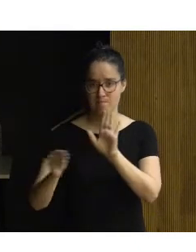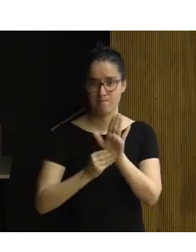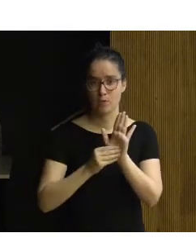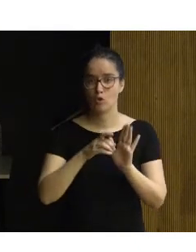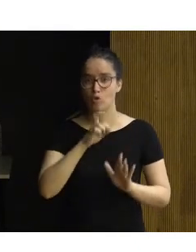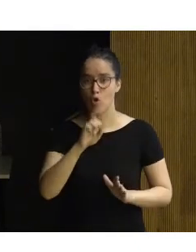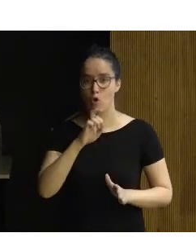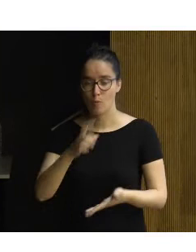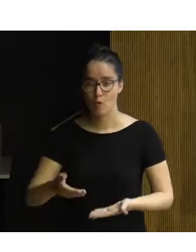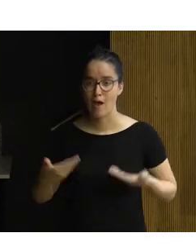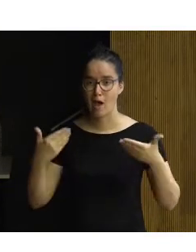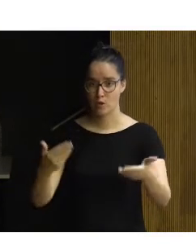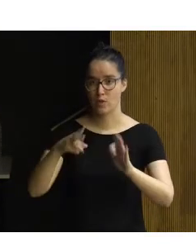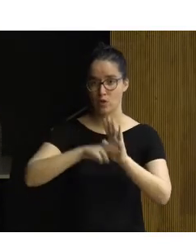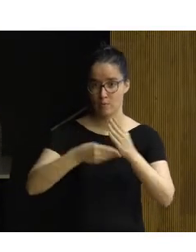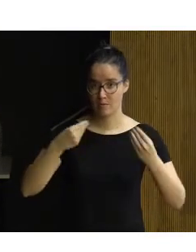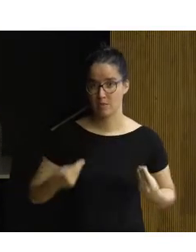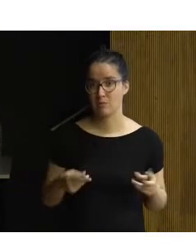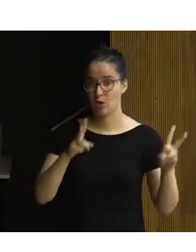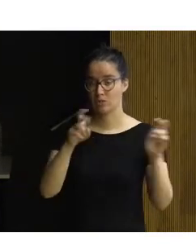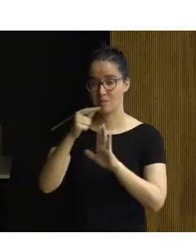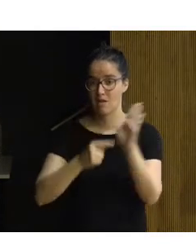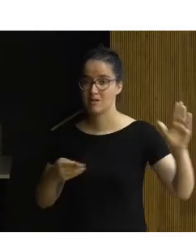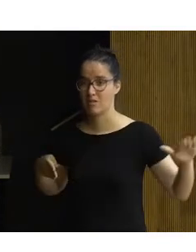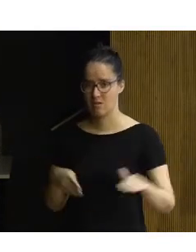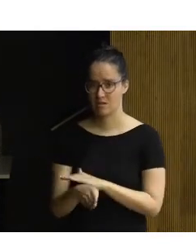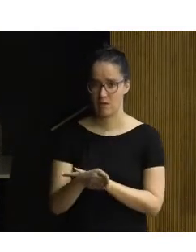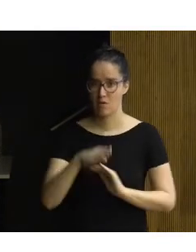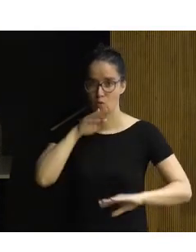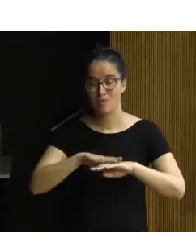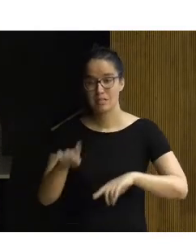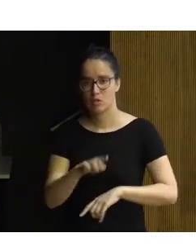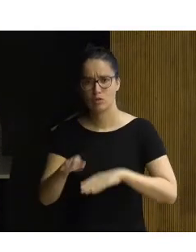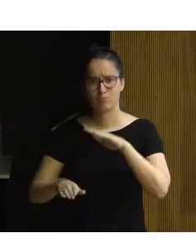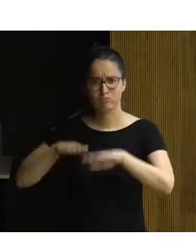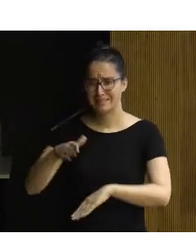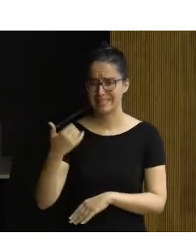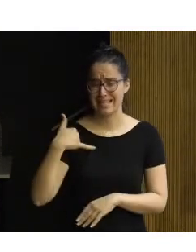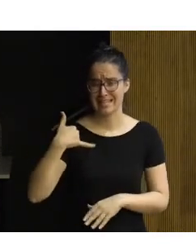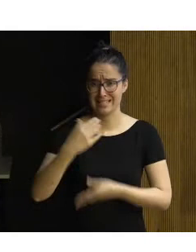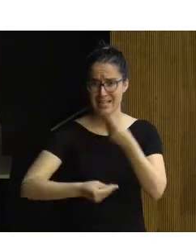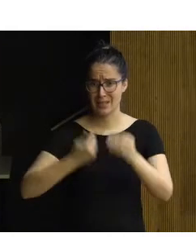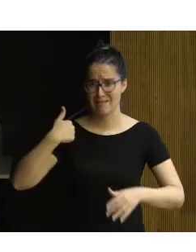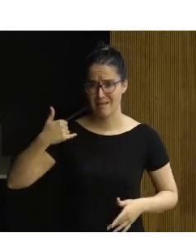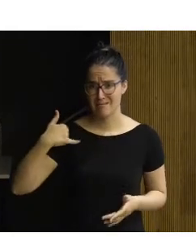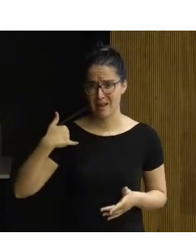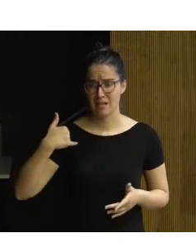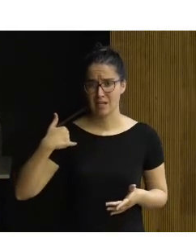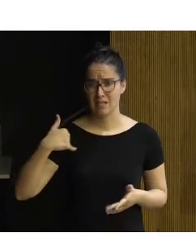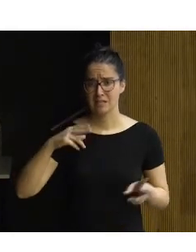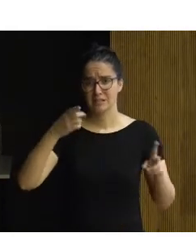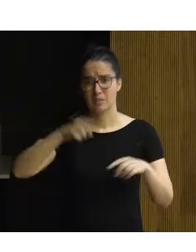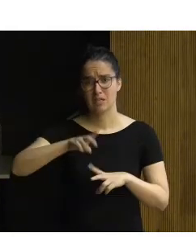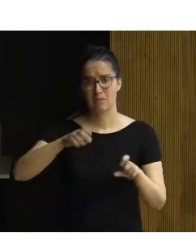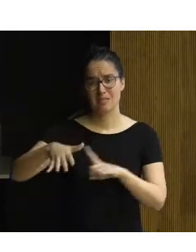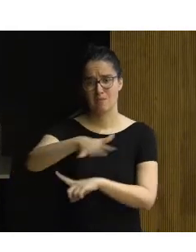contribuye esa norma a los aspectos de accesibilidad. Esto es un paso dado. Se hacía ya, se venía haciendo, por ejemplo, en aspectos